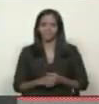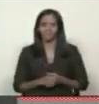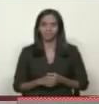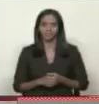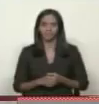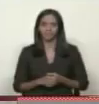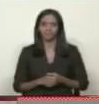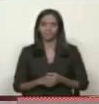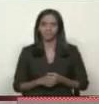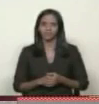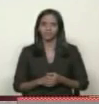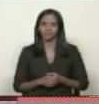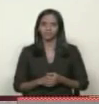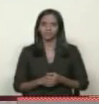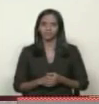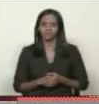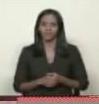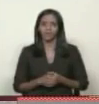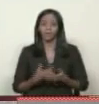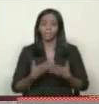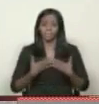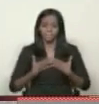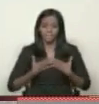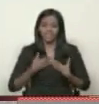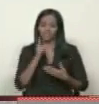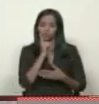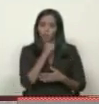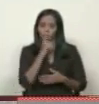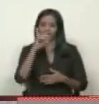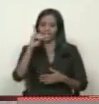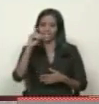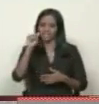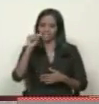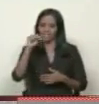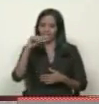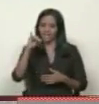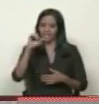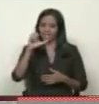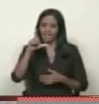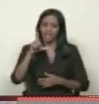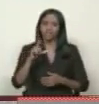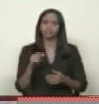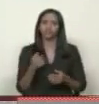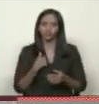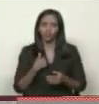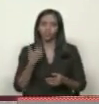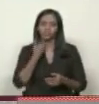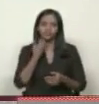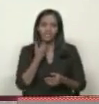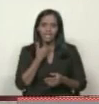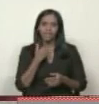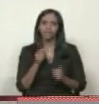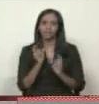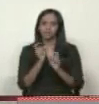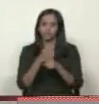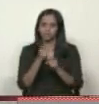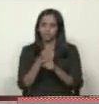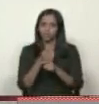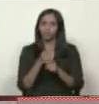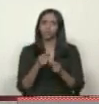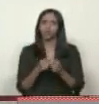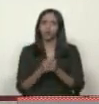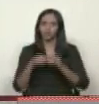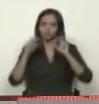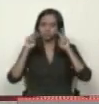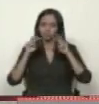Mi nombre es Daniel Rodríguez. Soy paciente hematomoncológico con un diagnóstico de